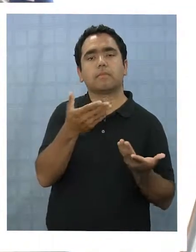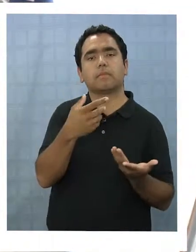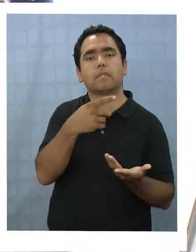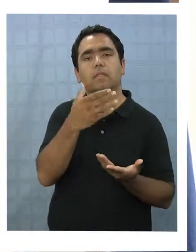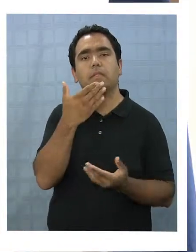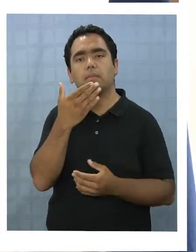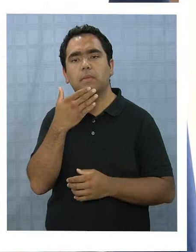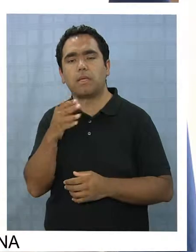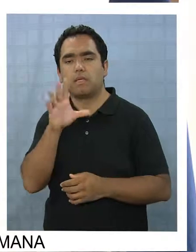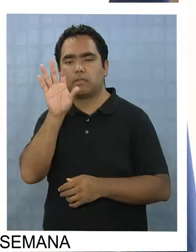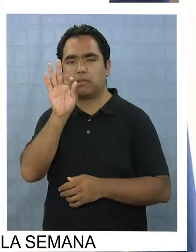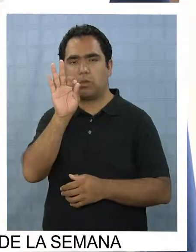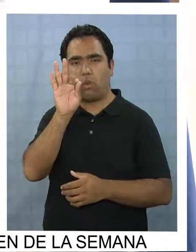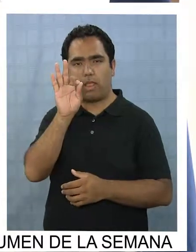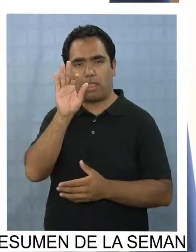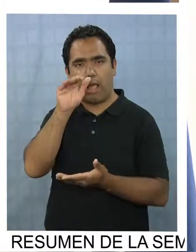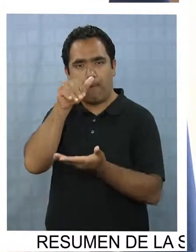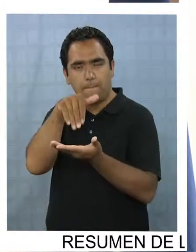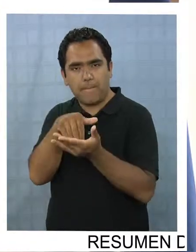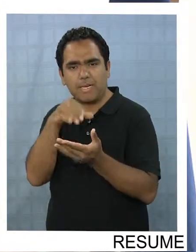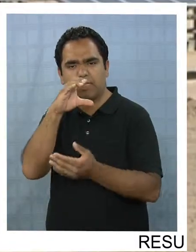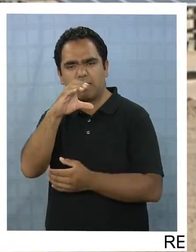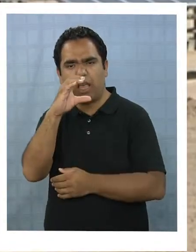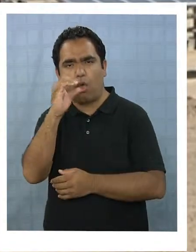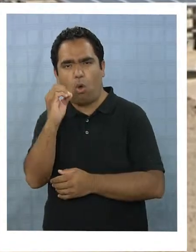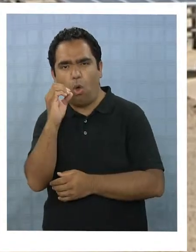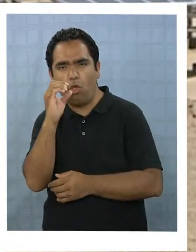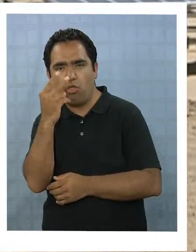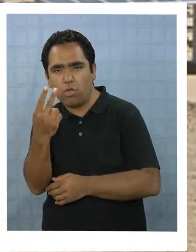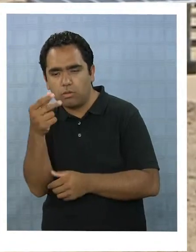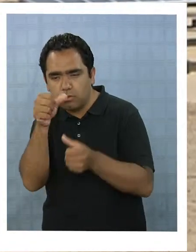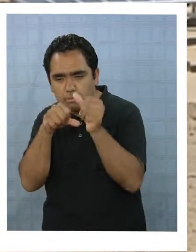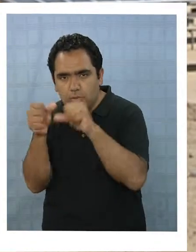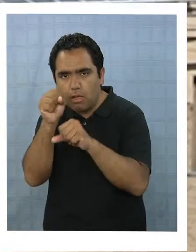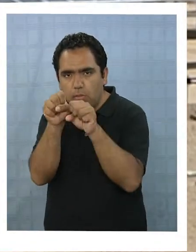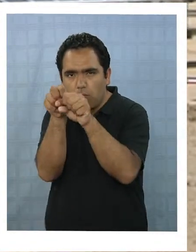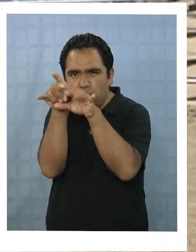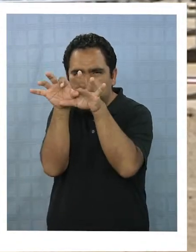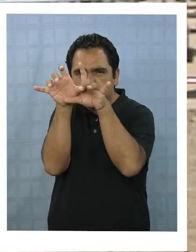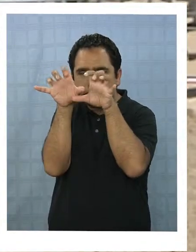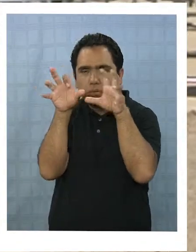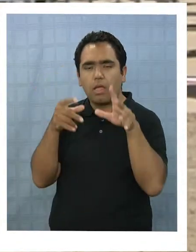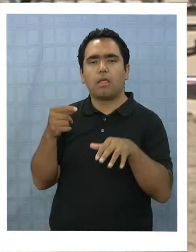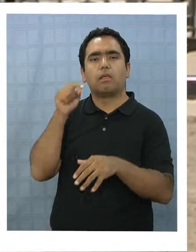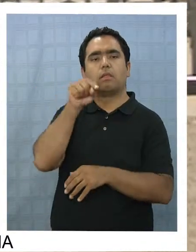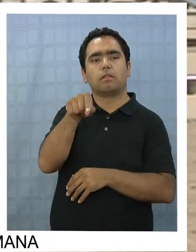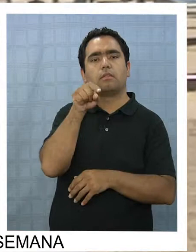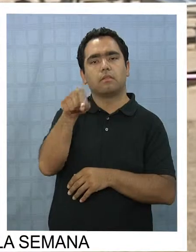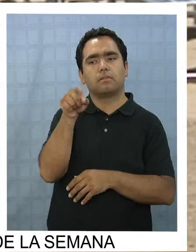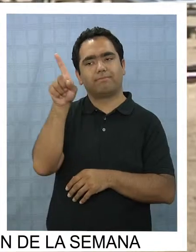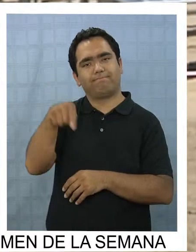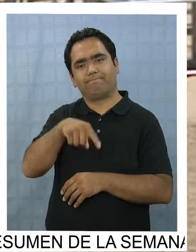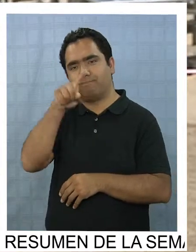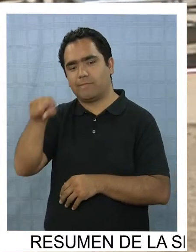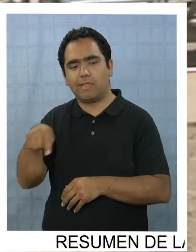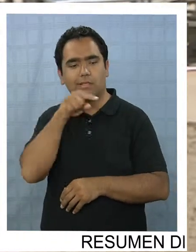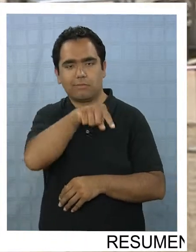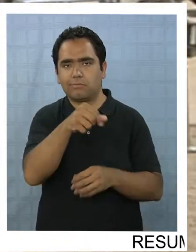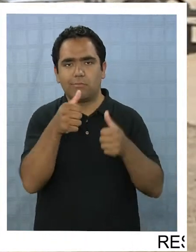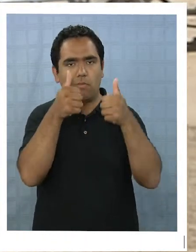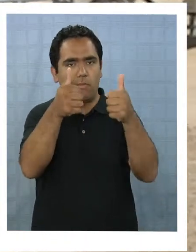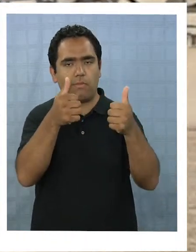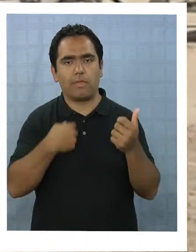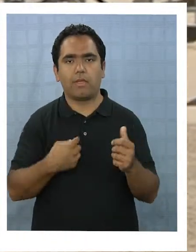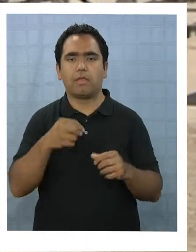emisión de 50.000 toneladas de CO2, lo que va en la línea con la política de sustentabilidad de Coyahuasí.